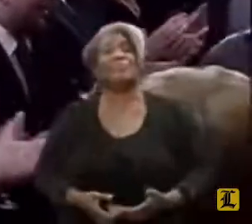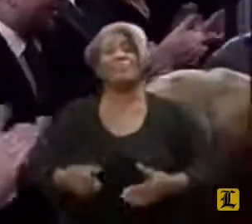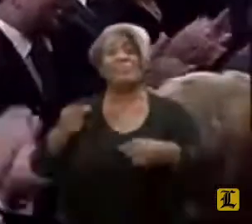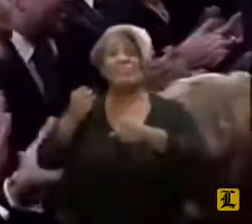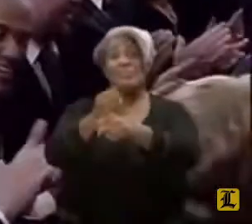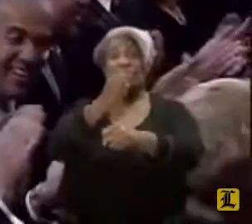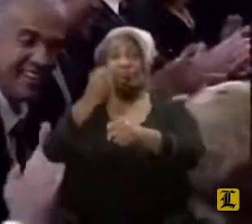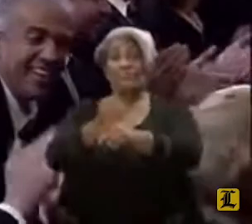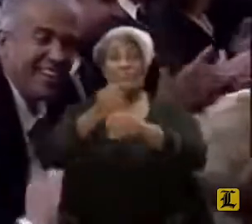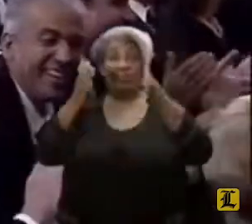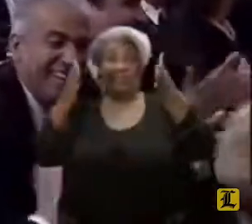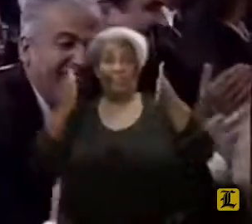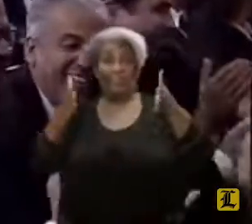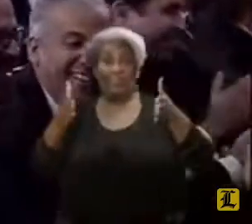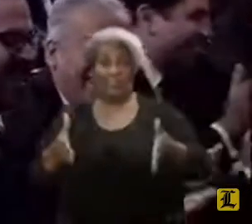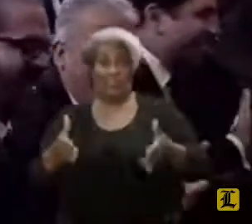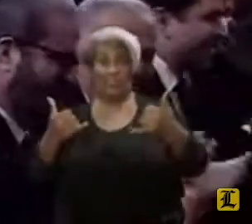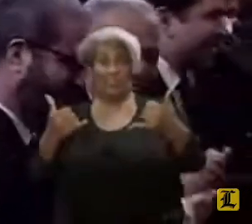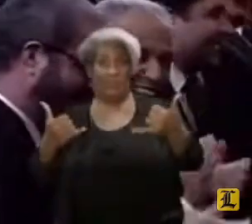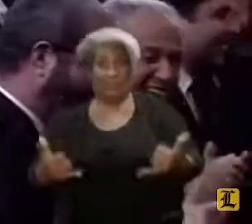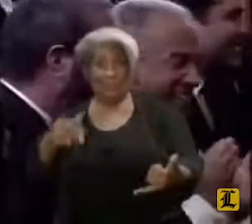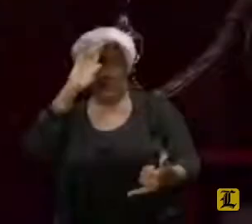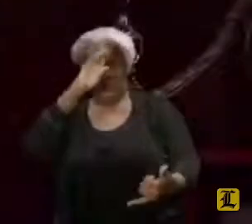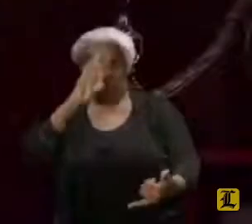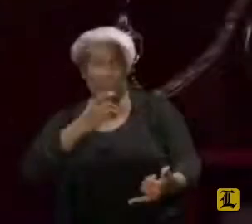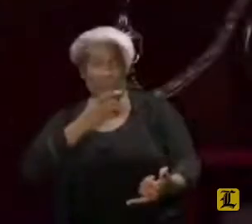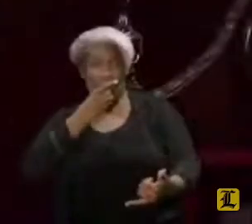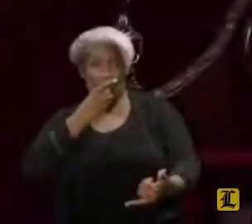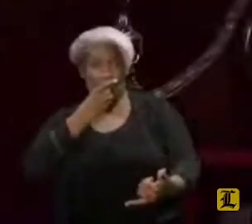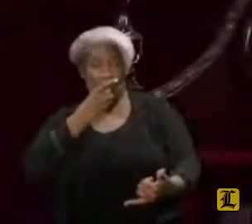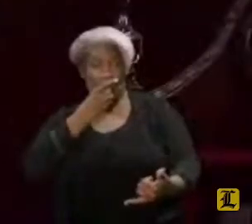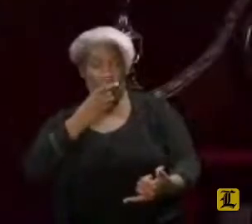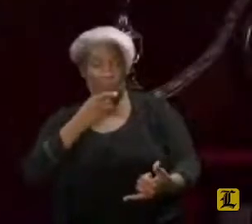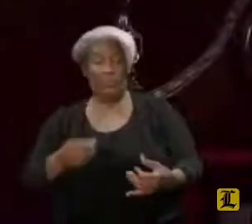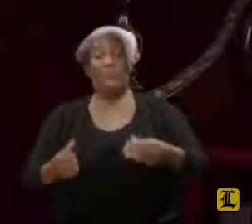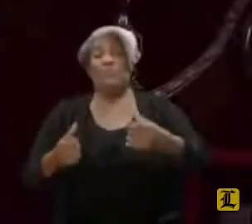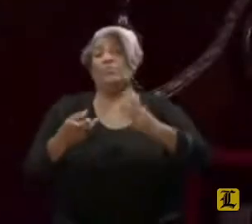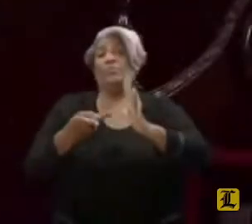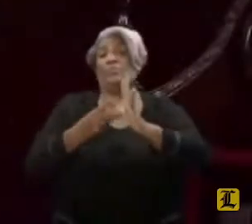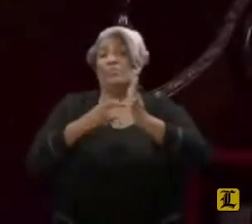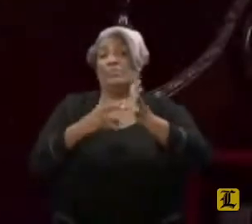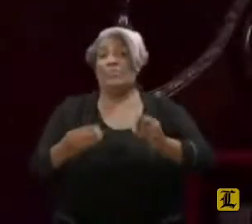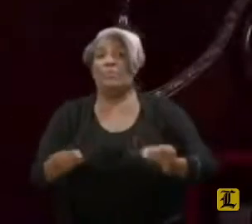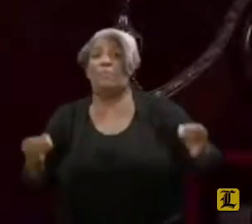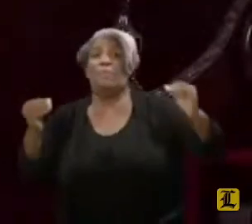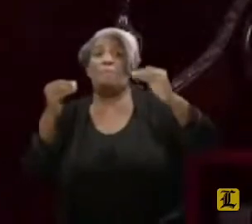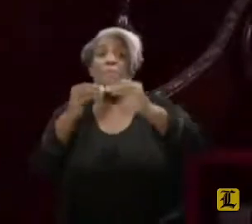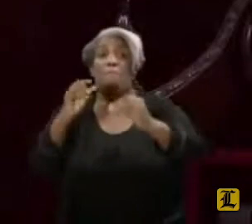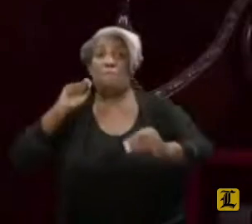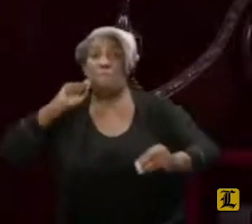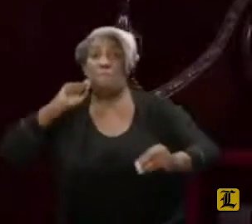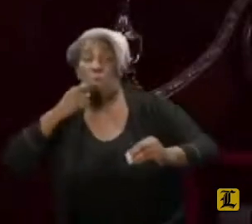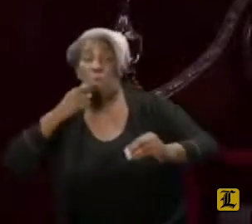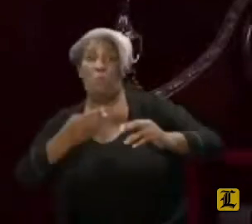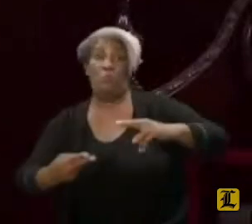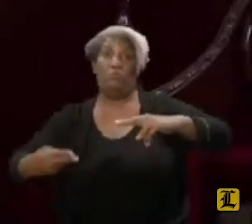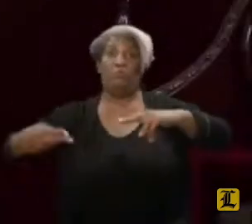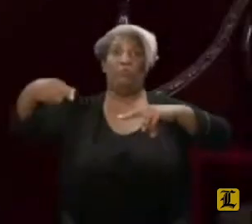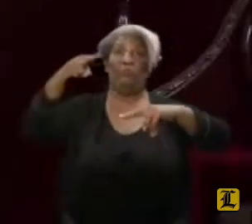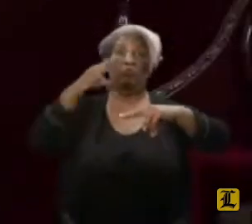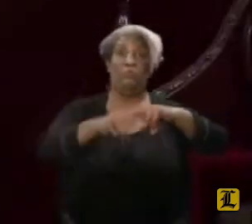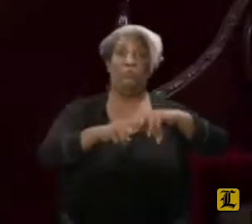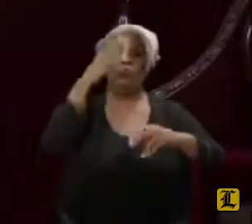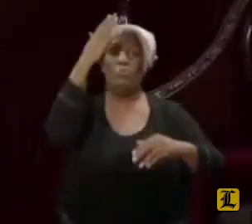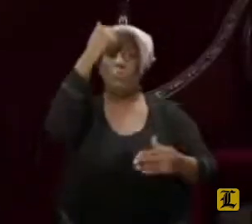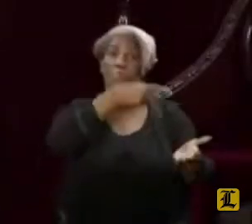trabajadores dominicanos hoy pueden adquirir 58 libras de pollo más que en el 2011 con su salario